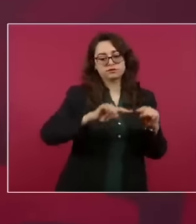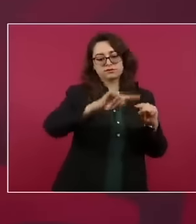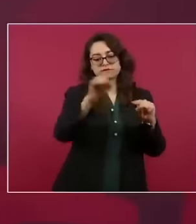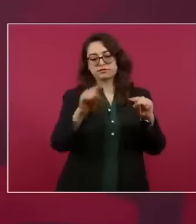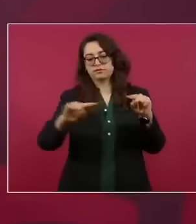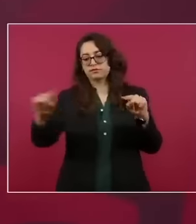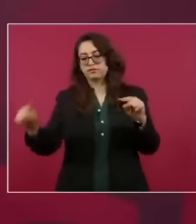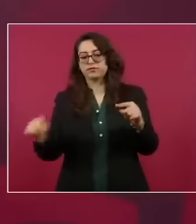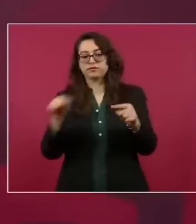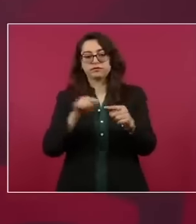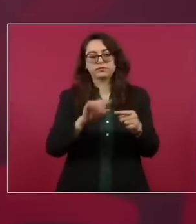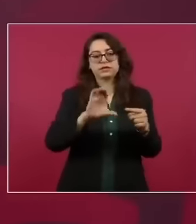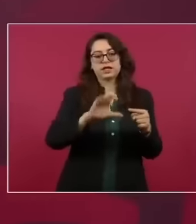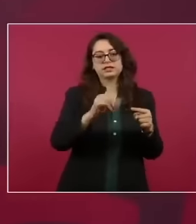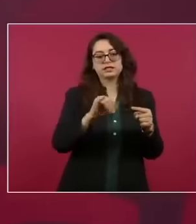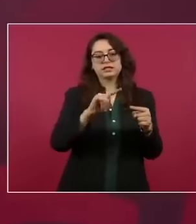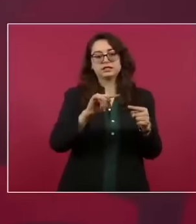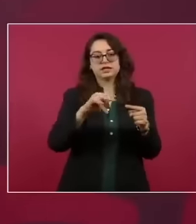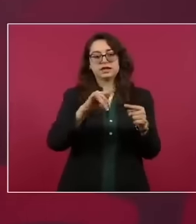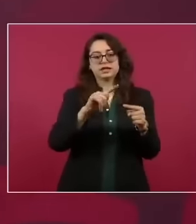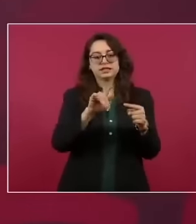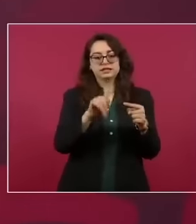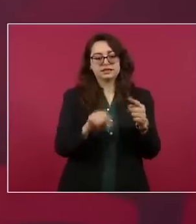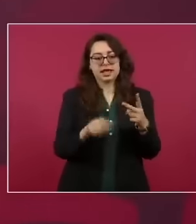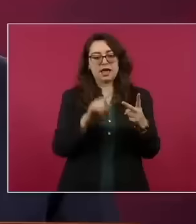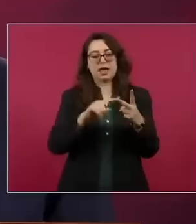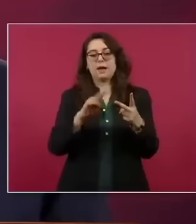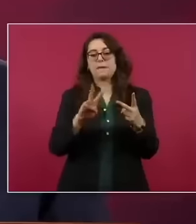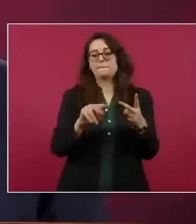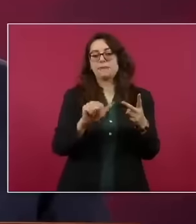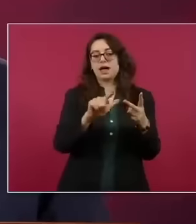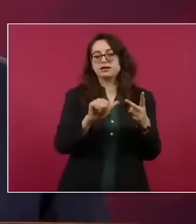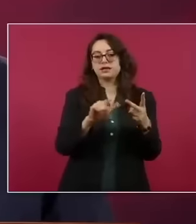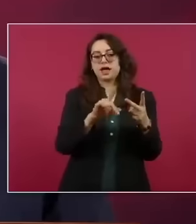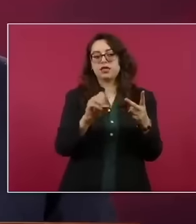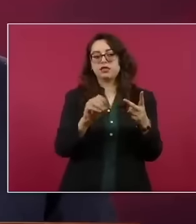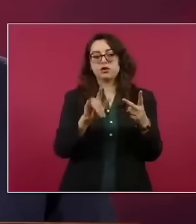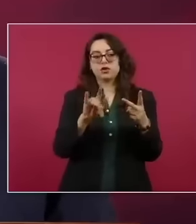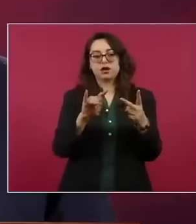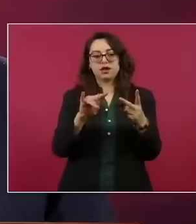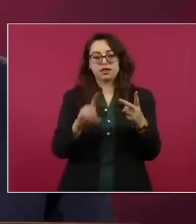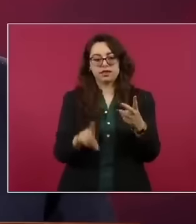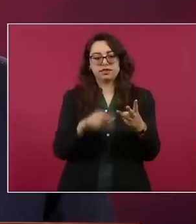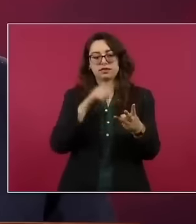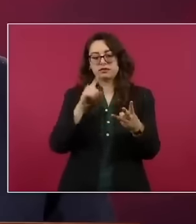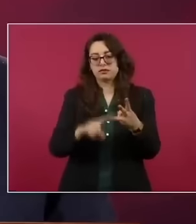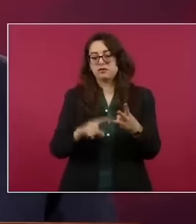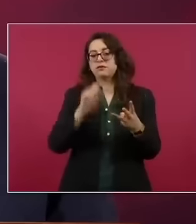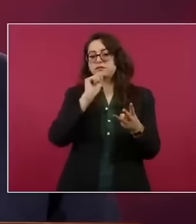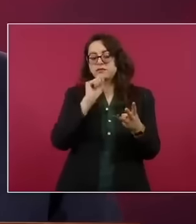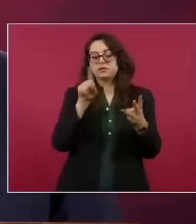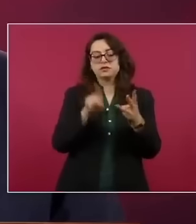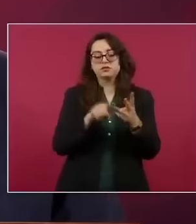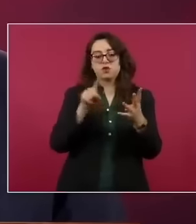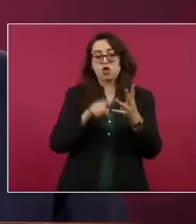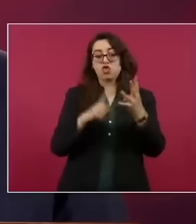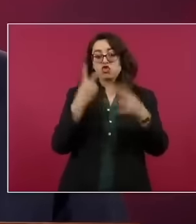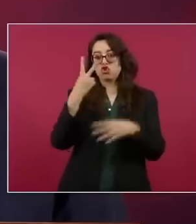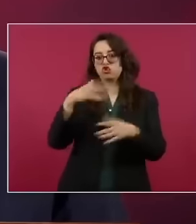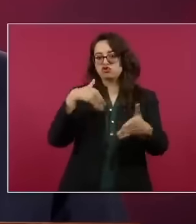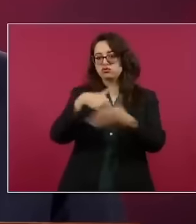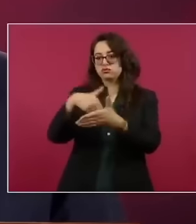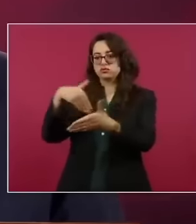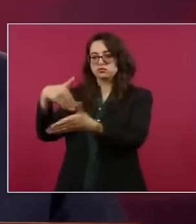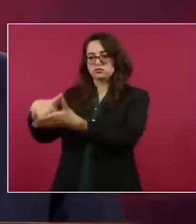Valladolid, Cancún Aeropuerto, así como los paraderos de Nuevos Can y Leona Vicario. En la